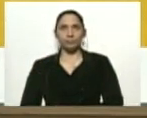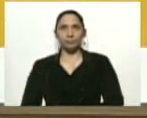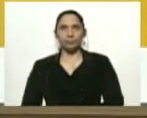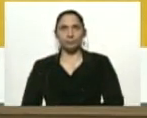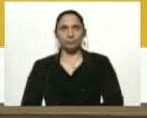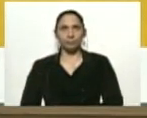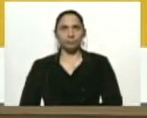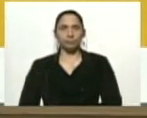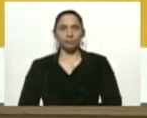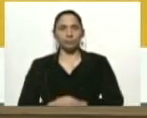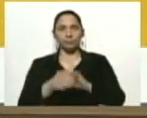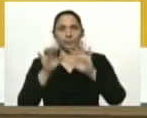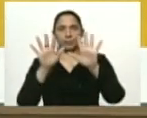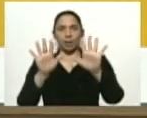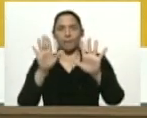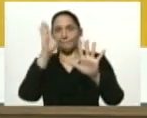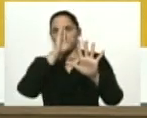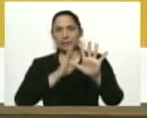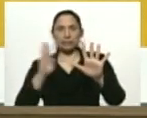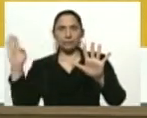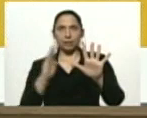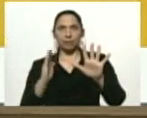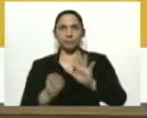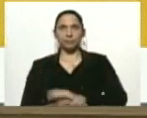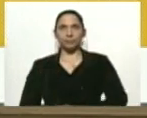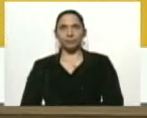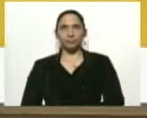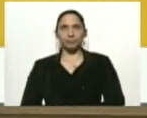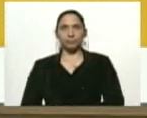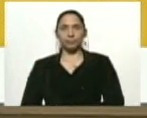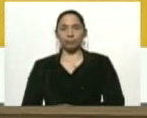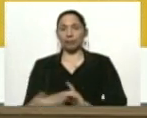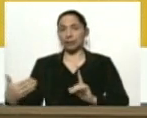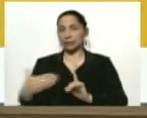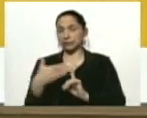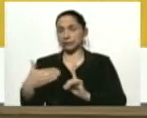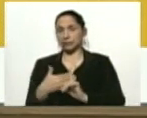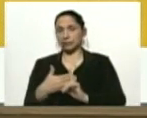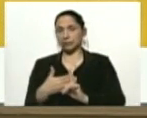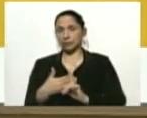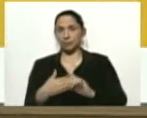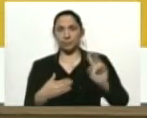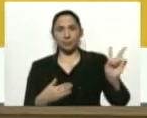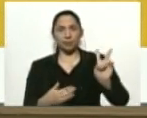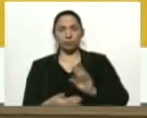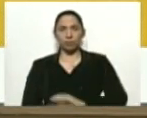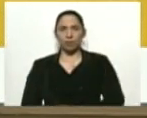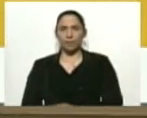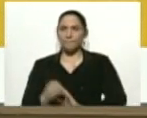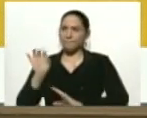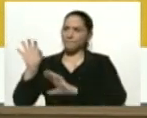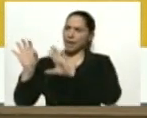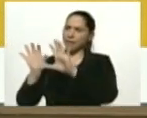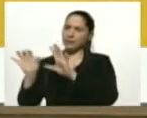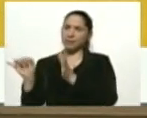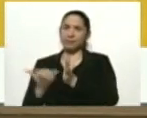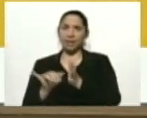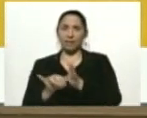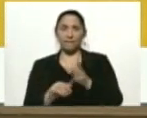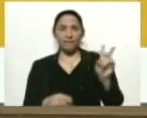10 de Brasil. Las amenazas para Venezuela, los países vecinos,